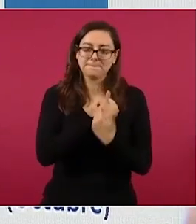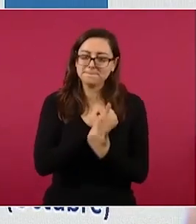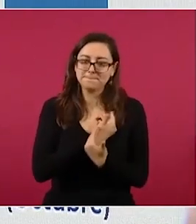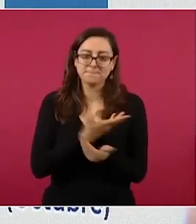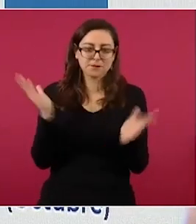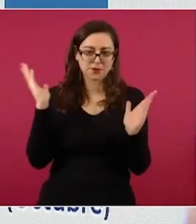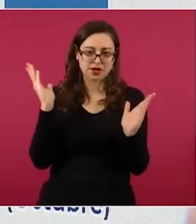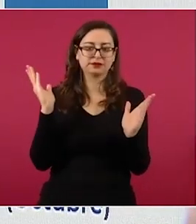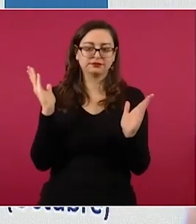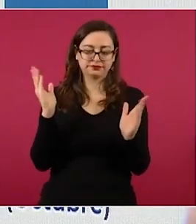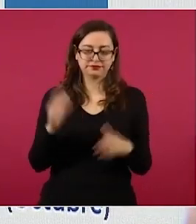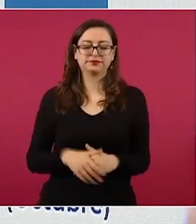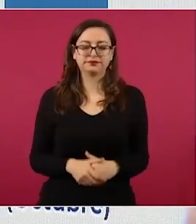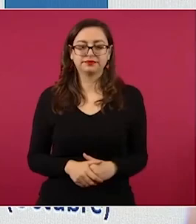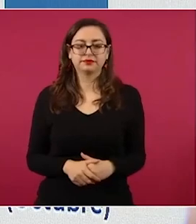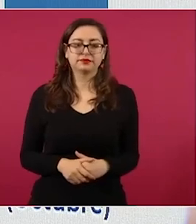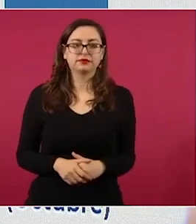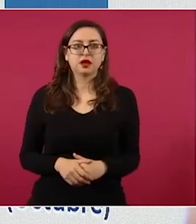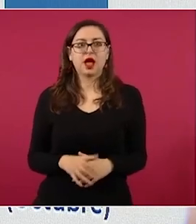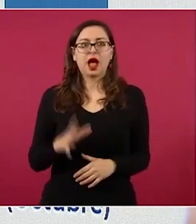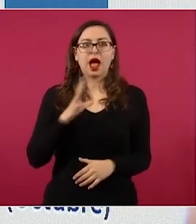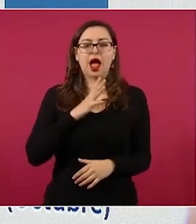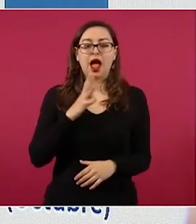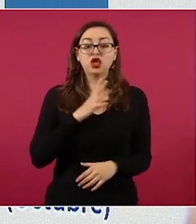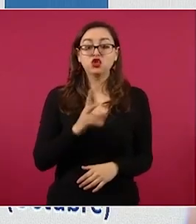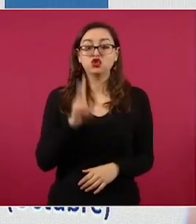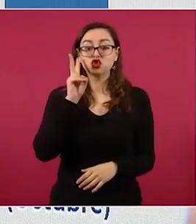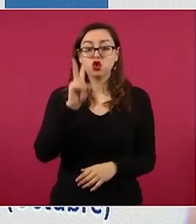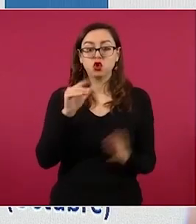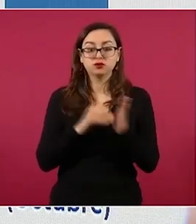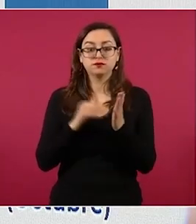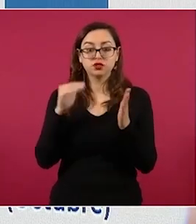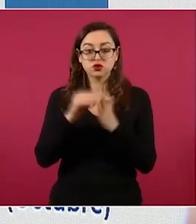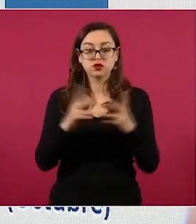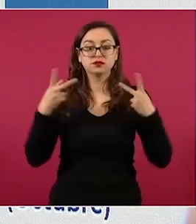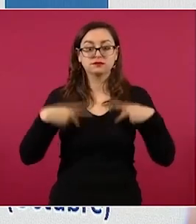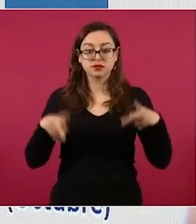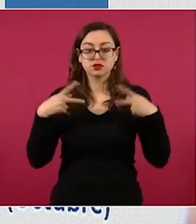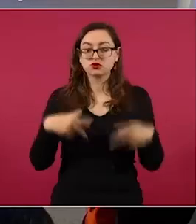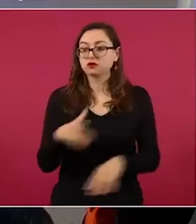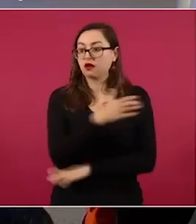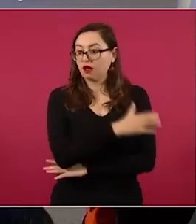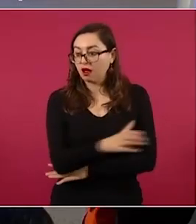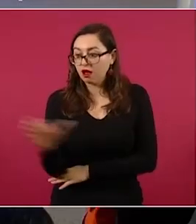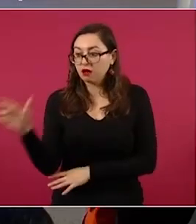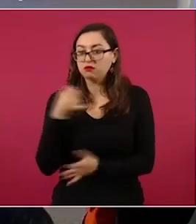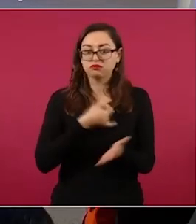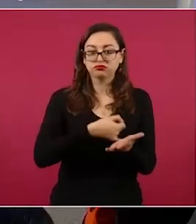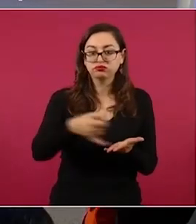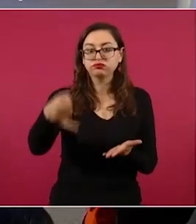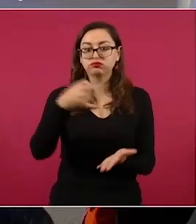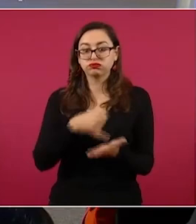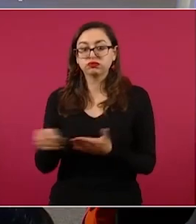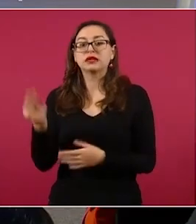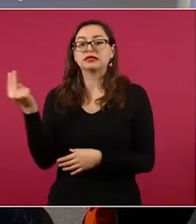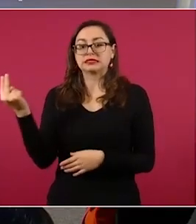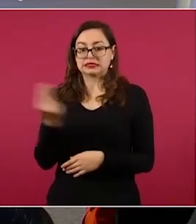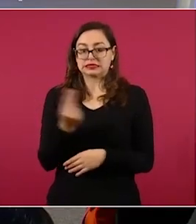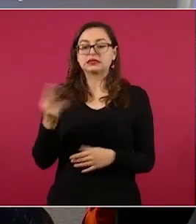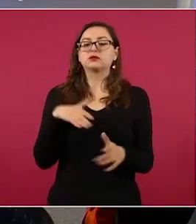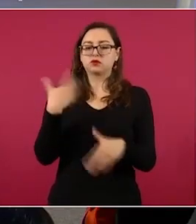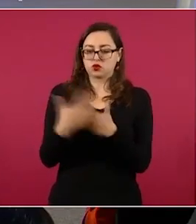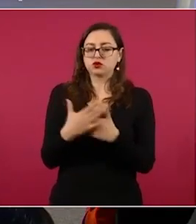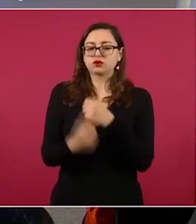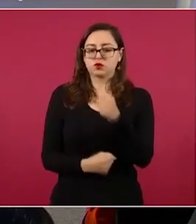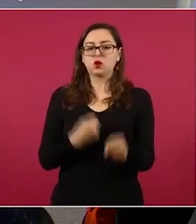a dos millones de productores y esto va a ayudar mucho